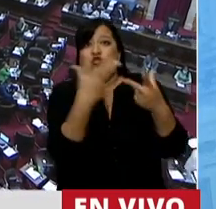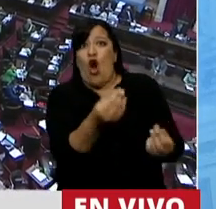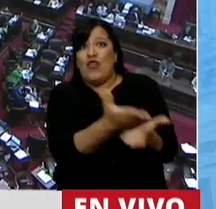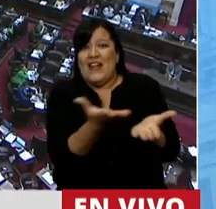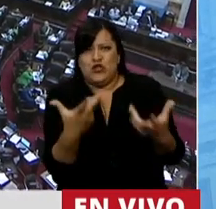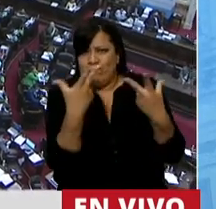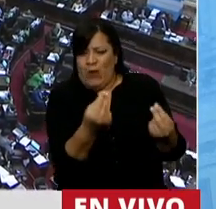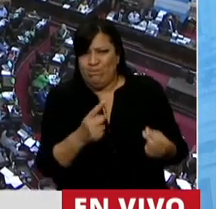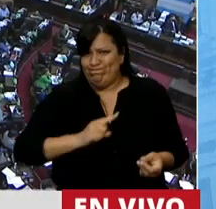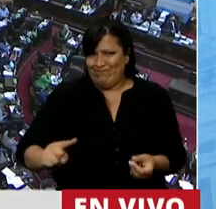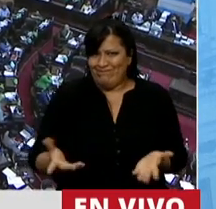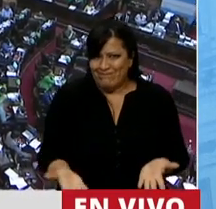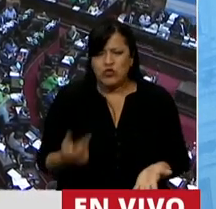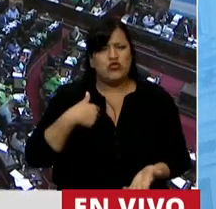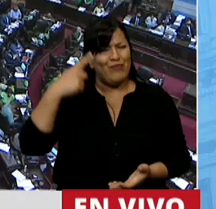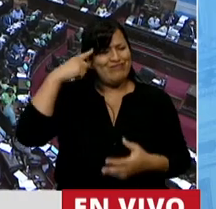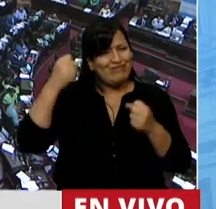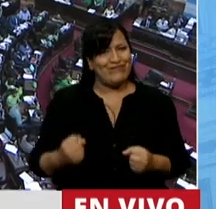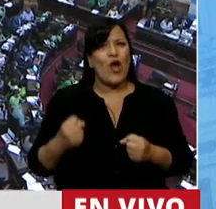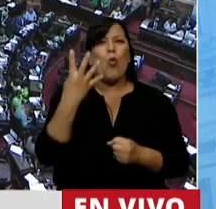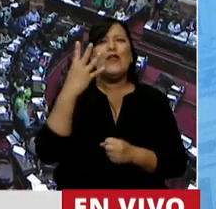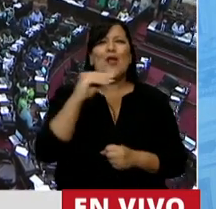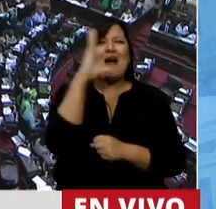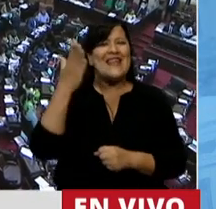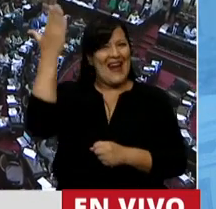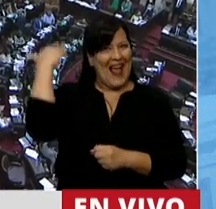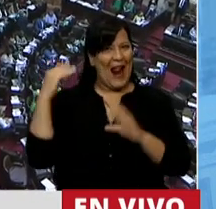Y con mucha convicción, recuerdo esa noche, 4 de la mañana,